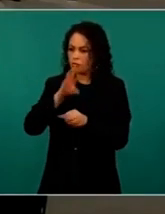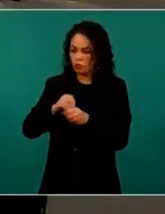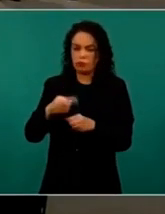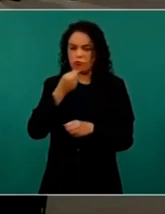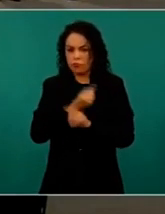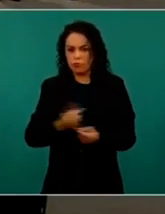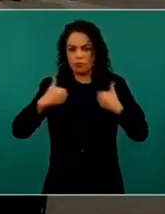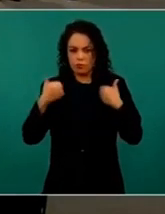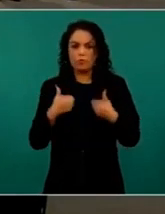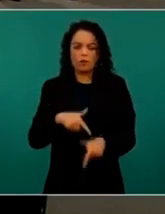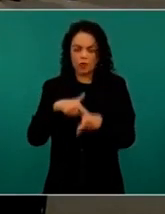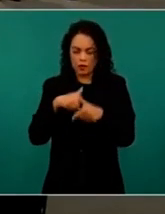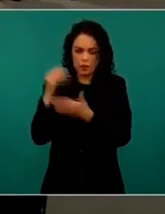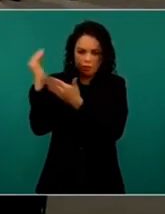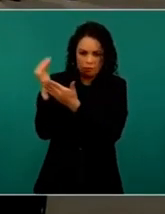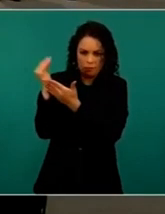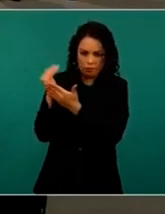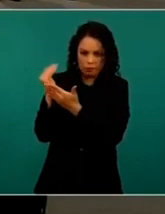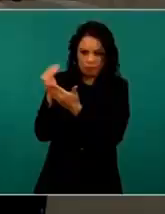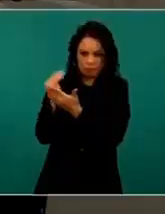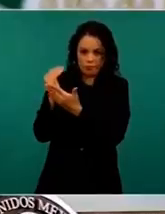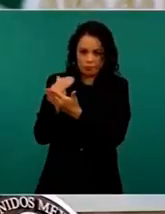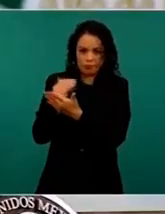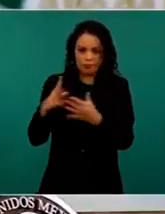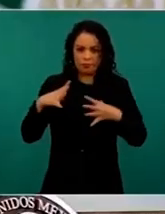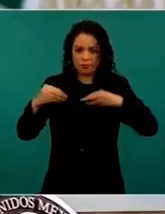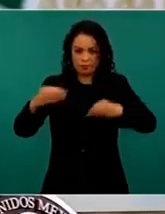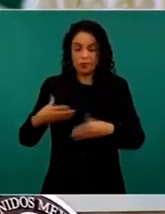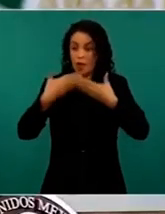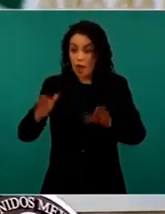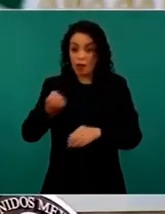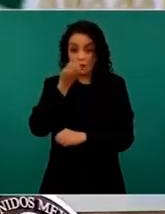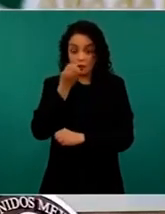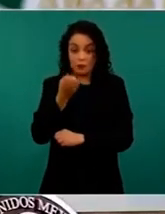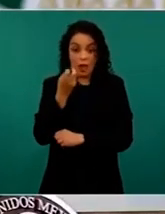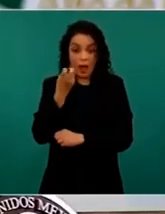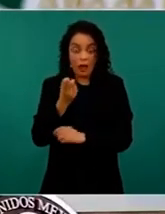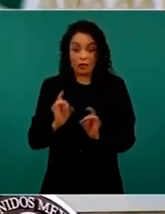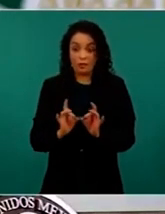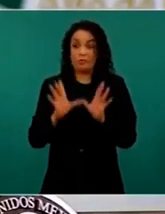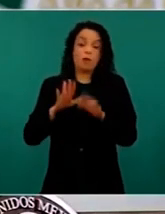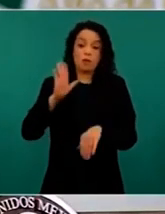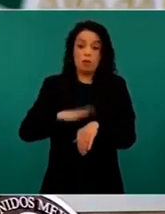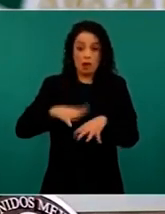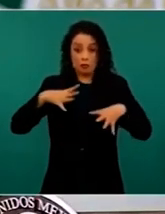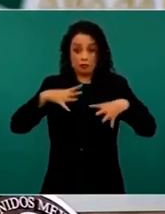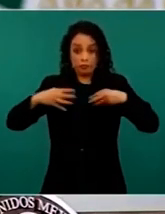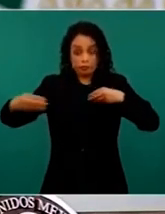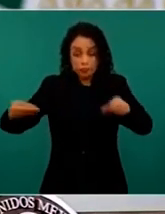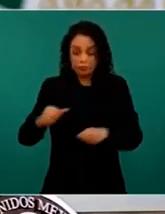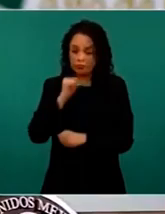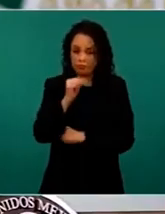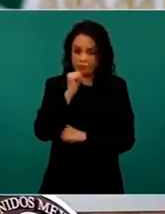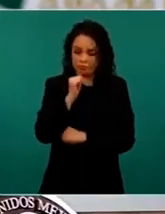adolescencia se reduce la epidemia. Las escuelas no han significado un elemento de riesgo por el que se exacerbe la epidemia en